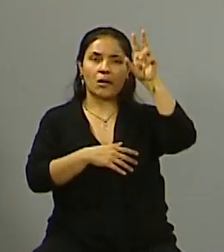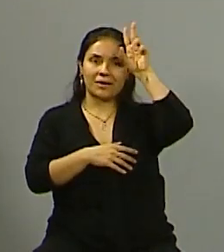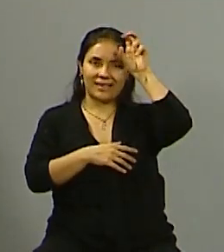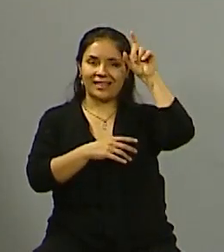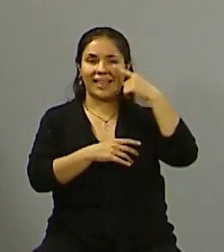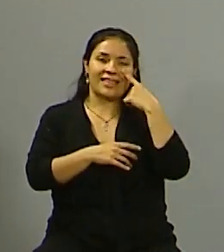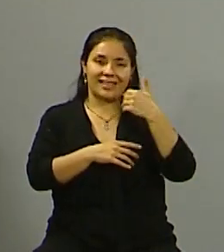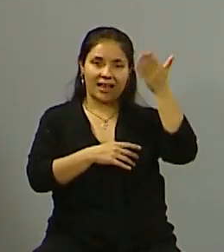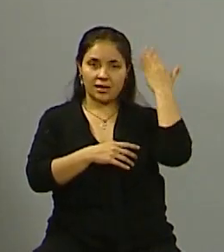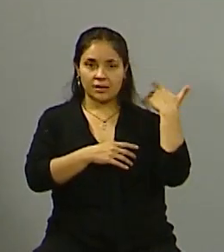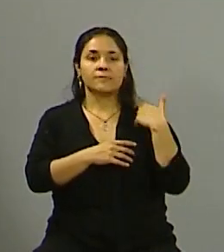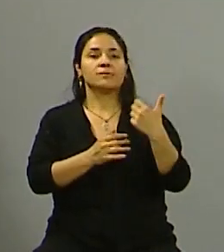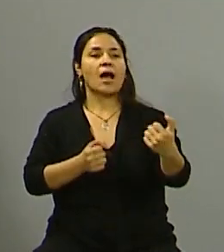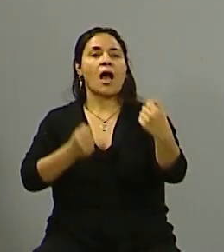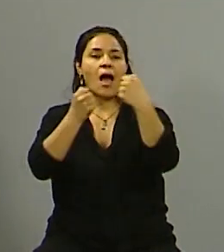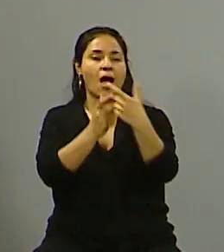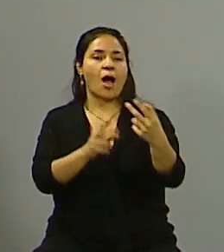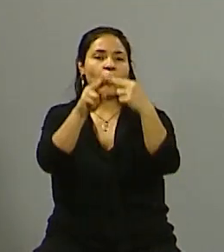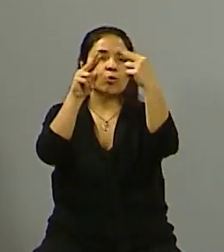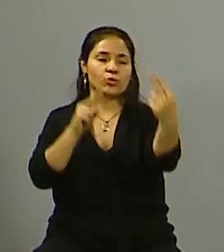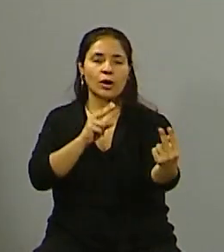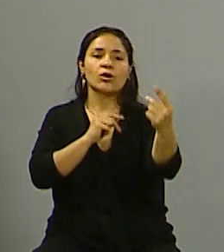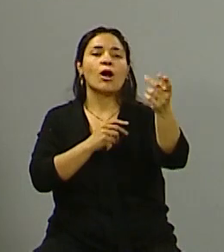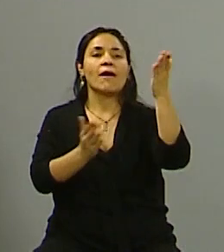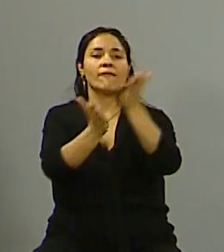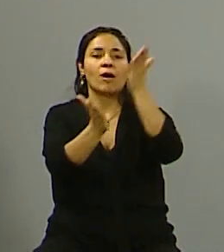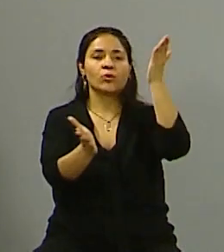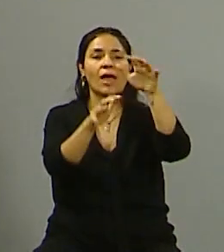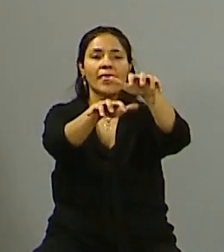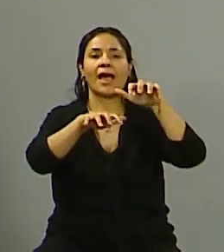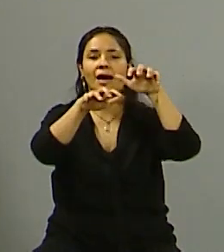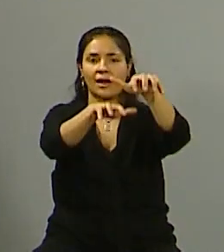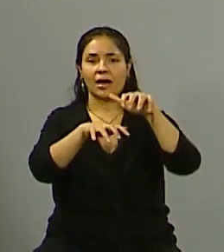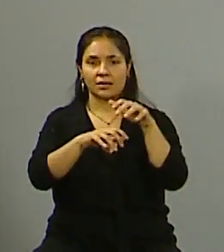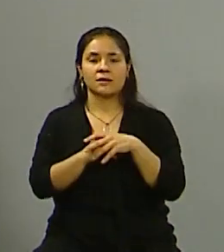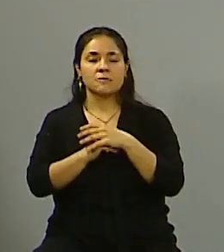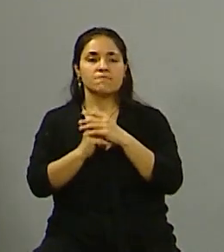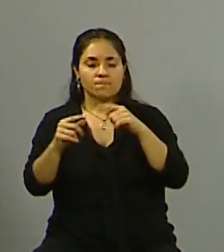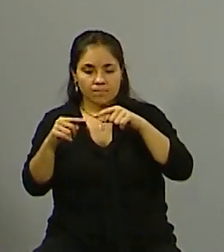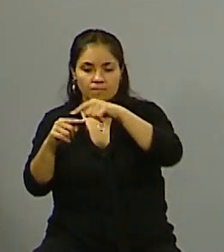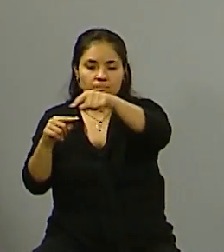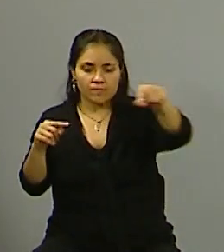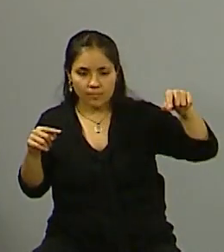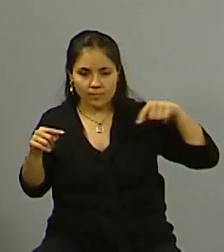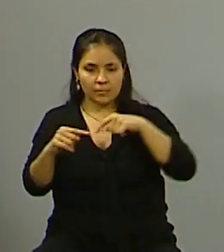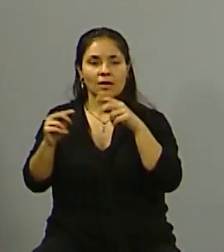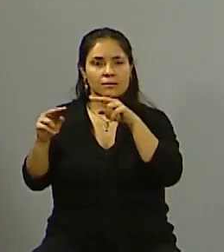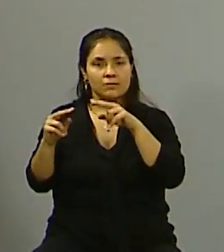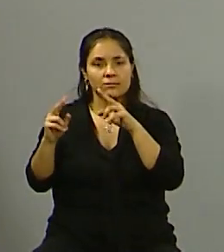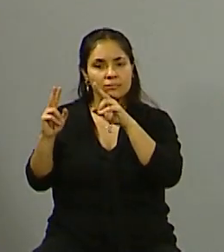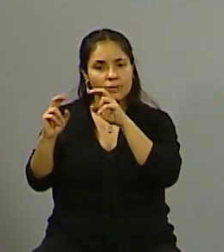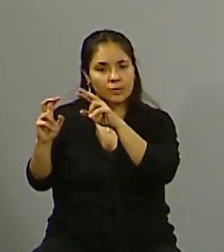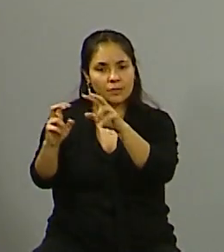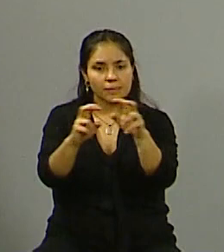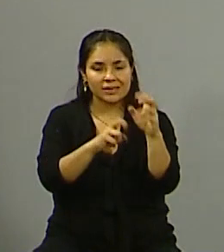un convenio con la Facultad de Ciencias Agrarias, hicimos un centro y logramos tener una georreferencia chiquita. Después, por supuesto que van creciendo. Entonces, en esa